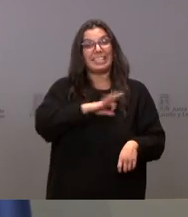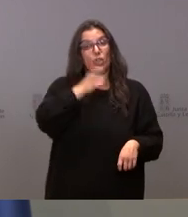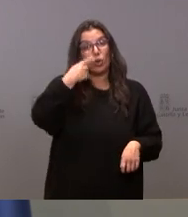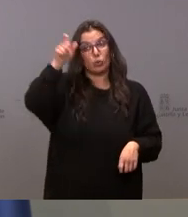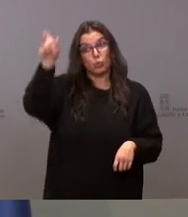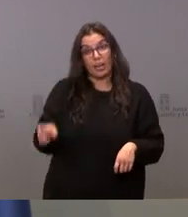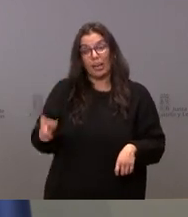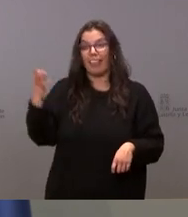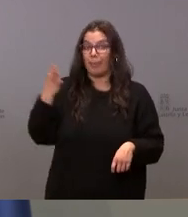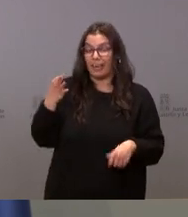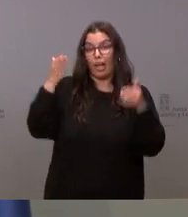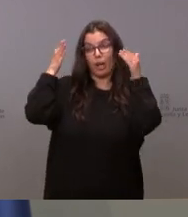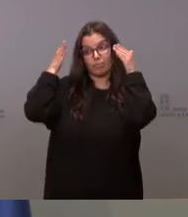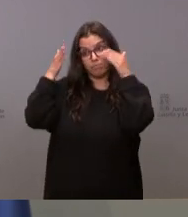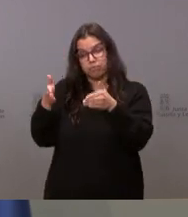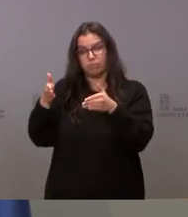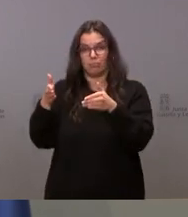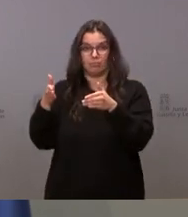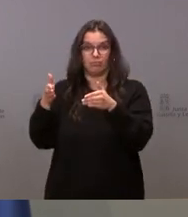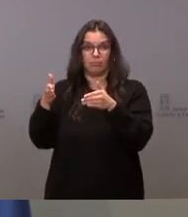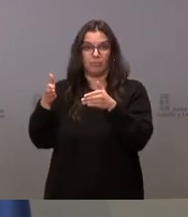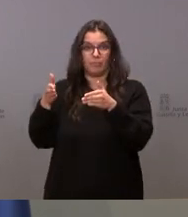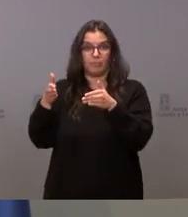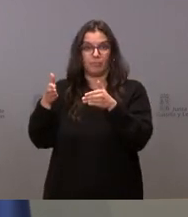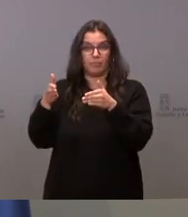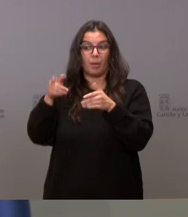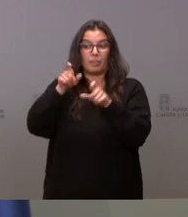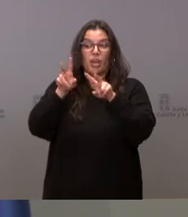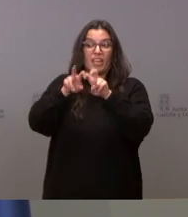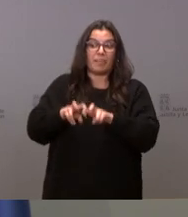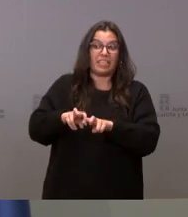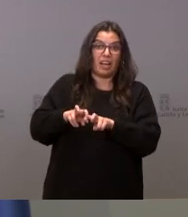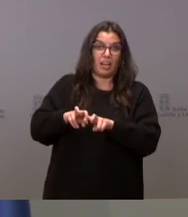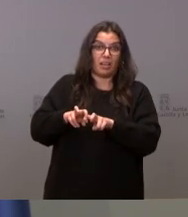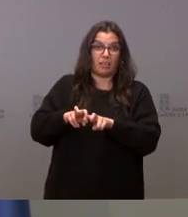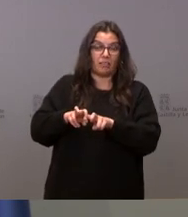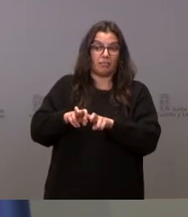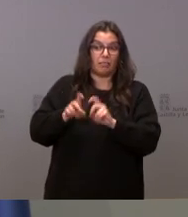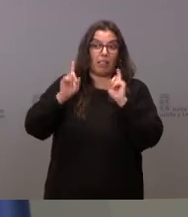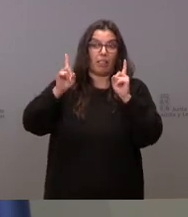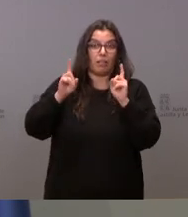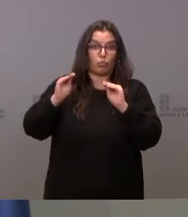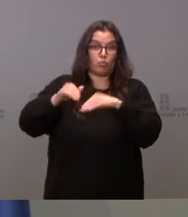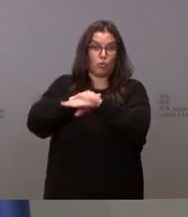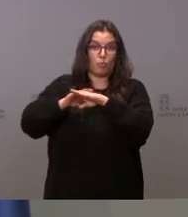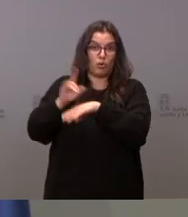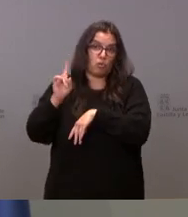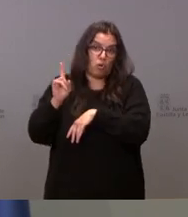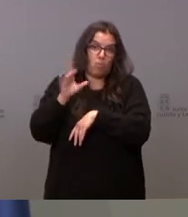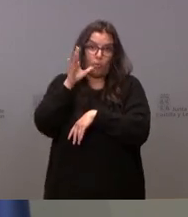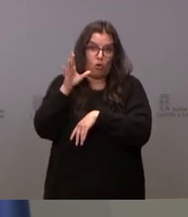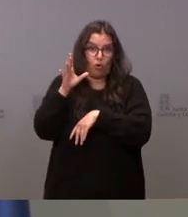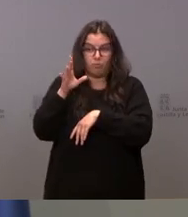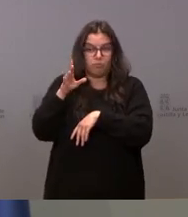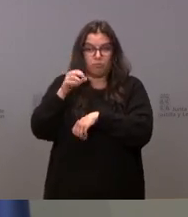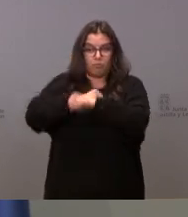bien en ocuparse de eliminar no a los investigados de su gobierno porque igual no daba abasto con que